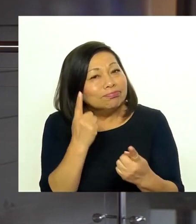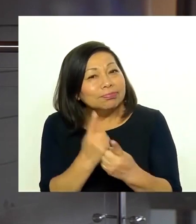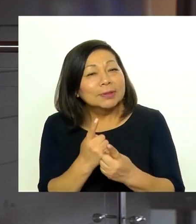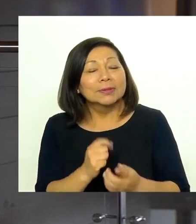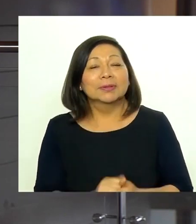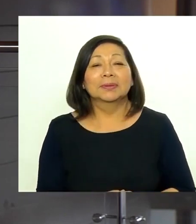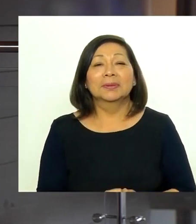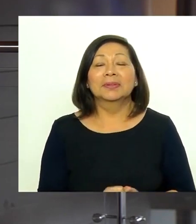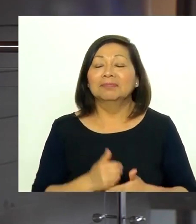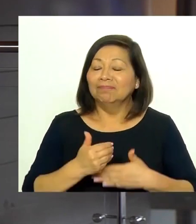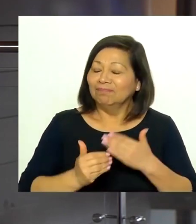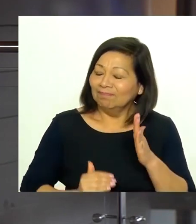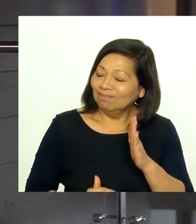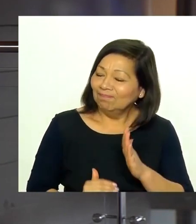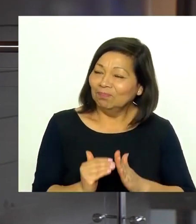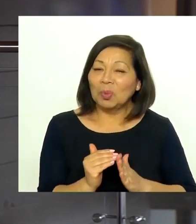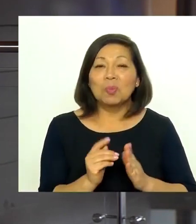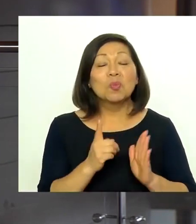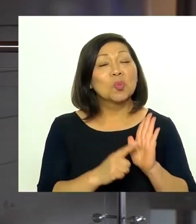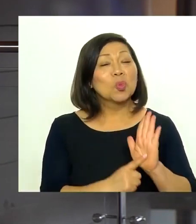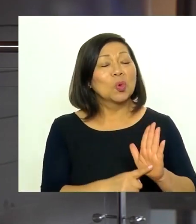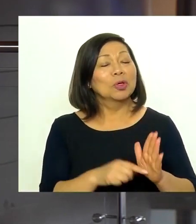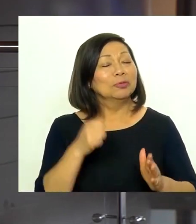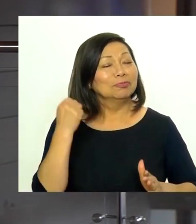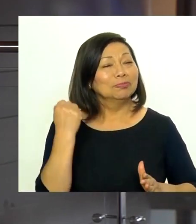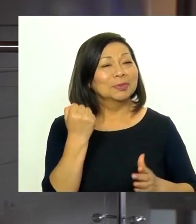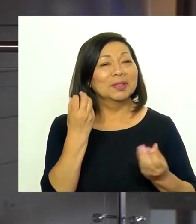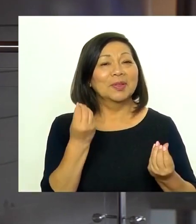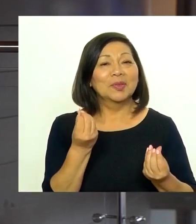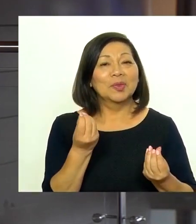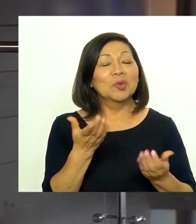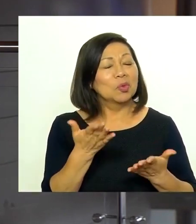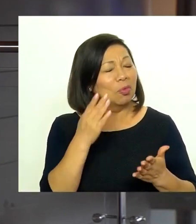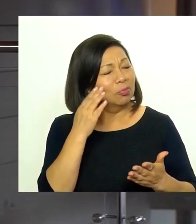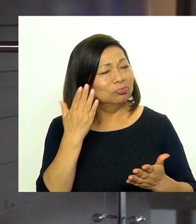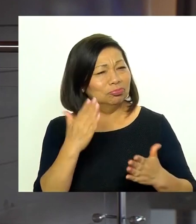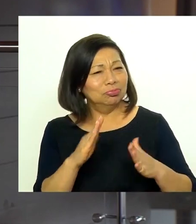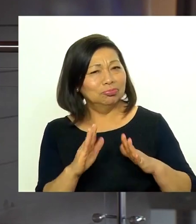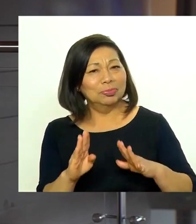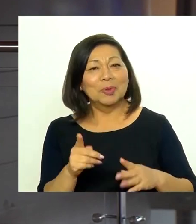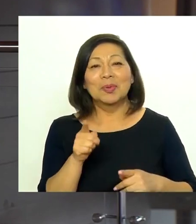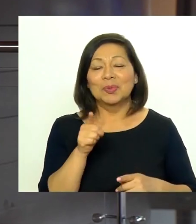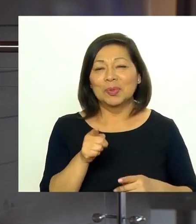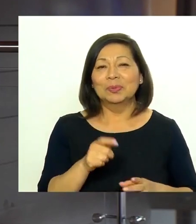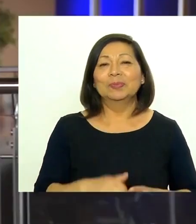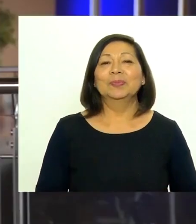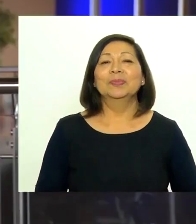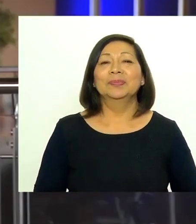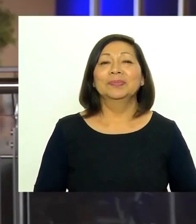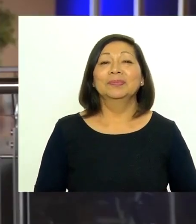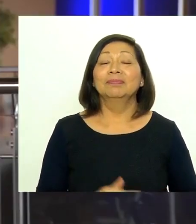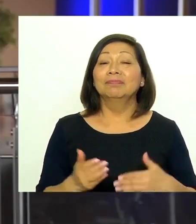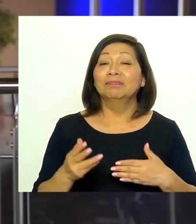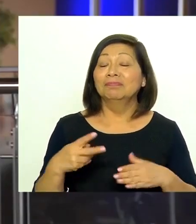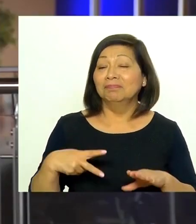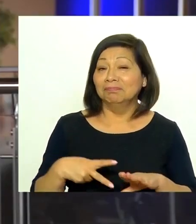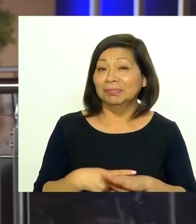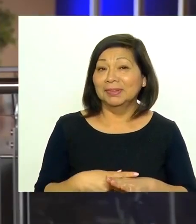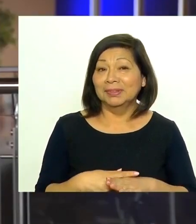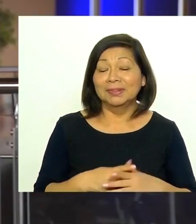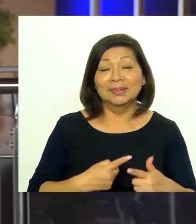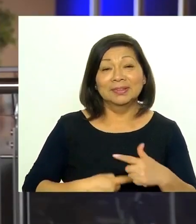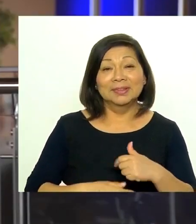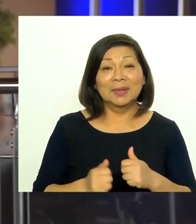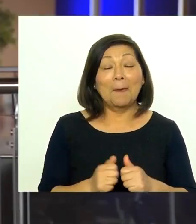lograr nuestros objetivos. Sigue adelante mostrando tu potencial y tu destreza en el karate. Vamos a una